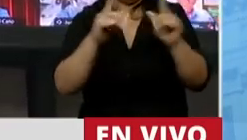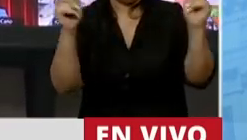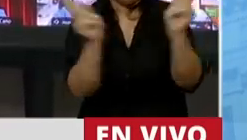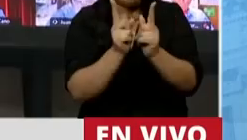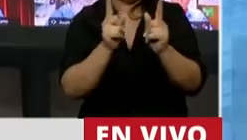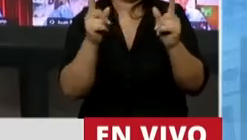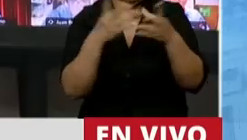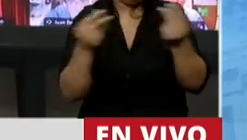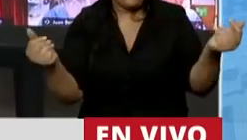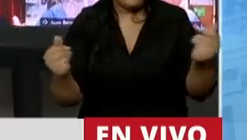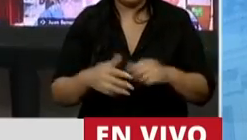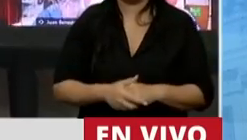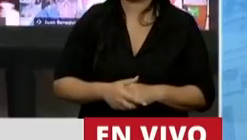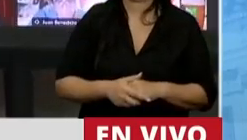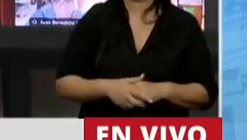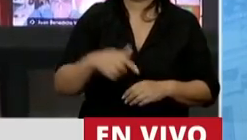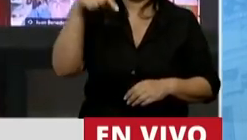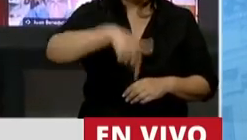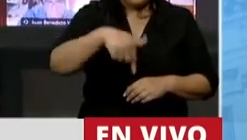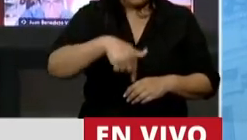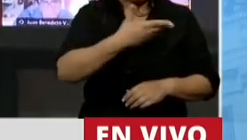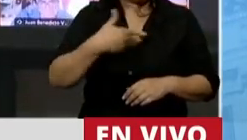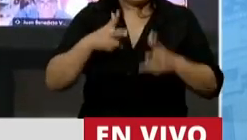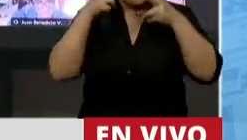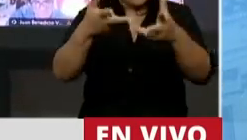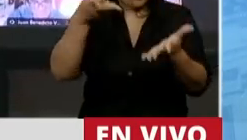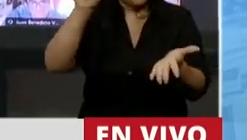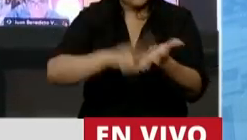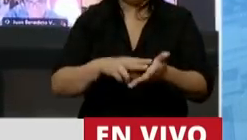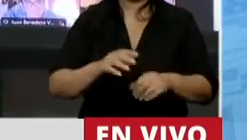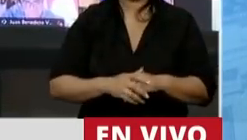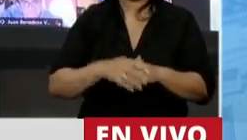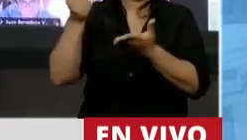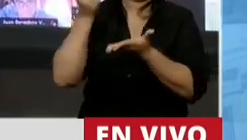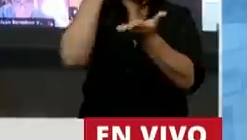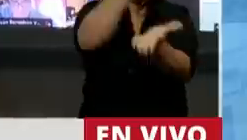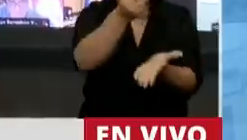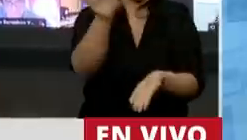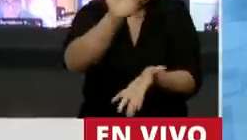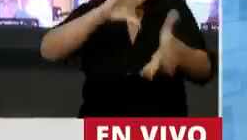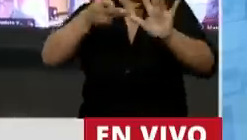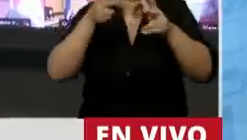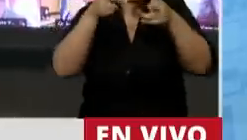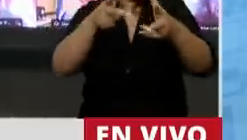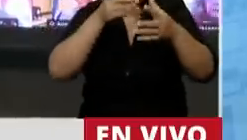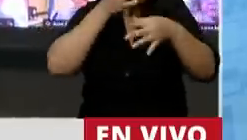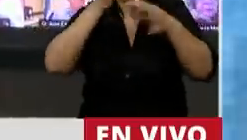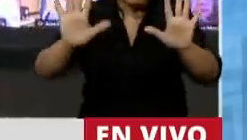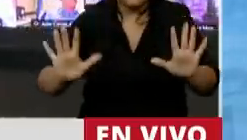ver, Presidente, este gobierno, reitero, subsidió, o como quieran denominarlo, a